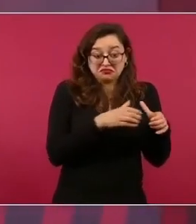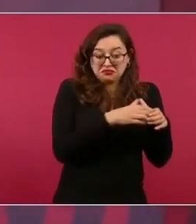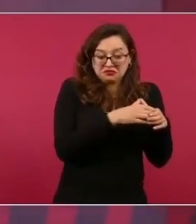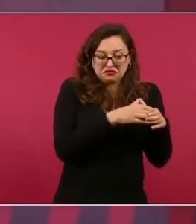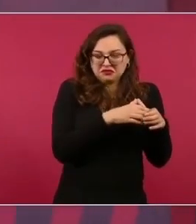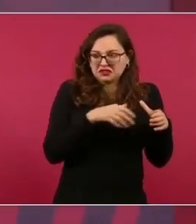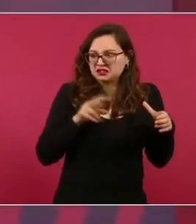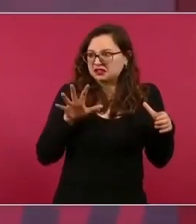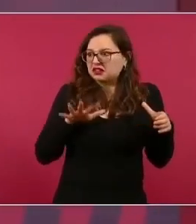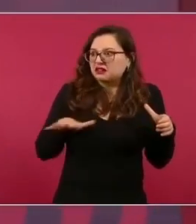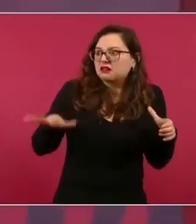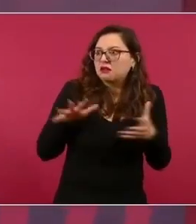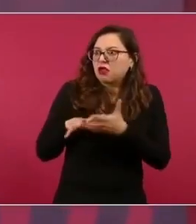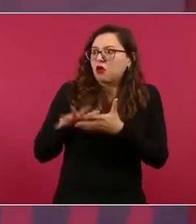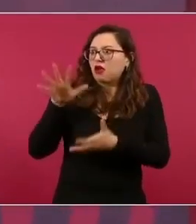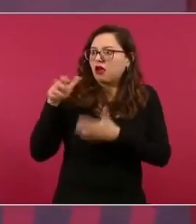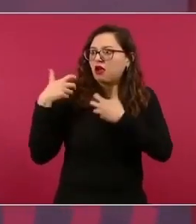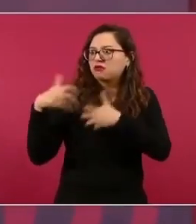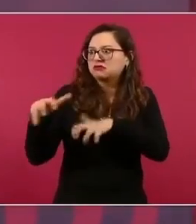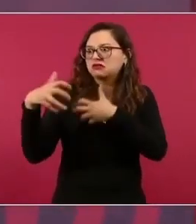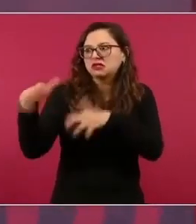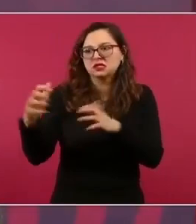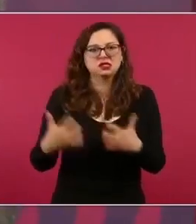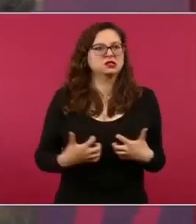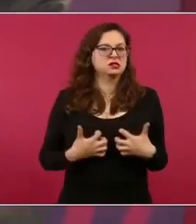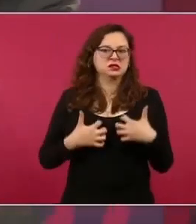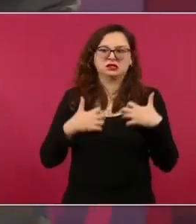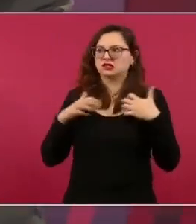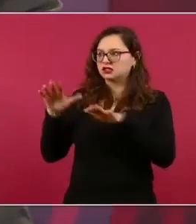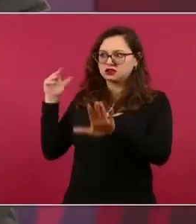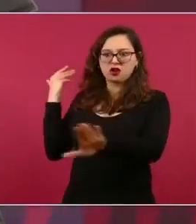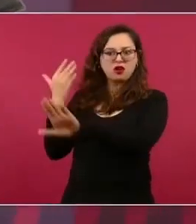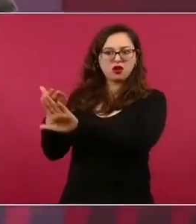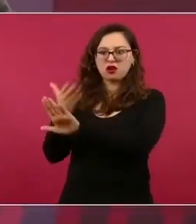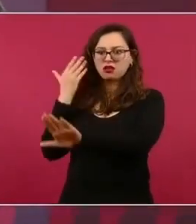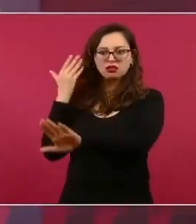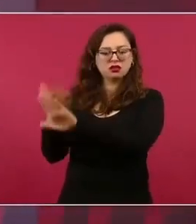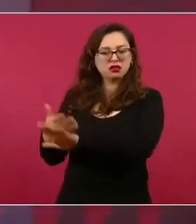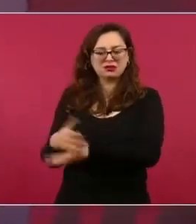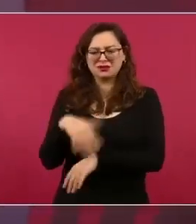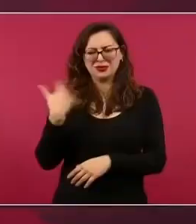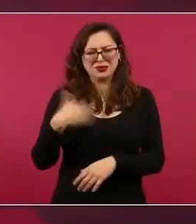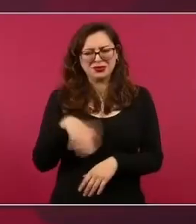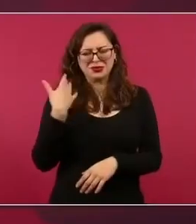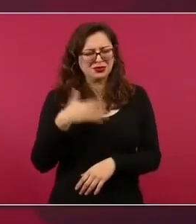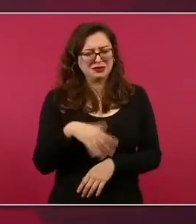muy radicales,